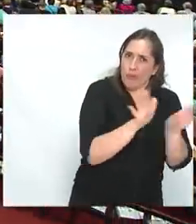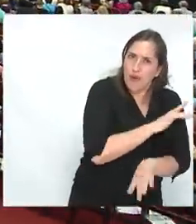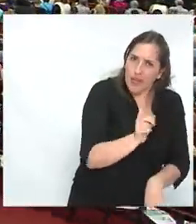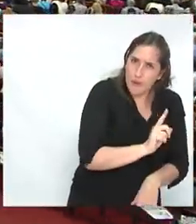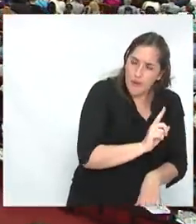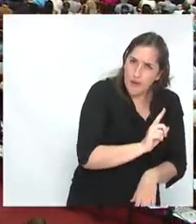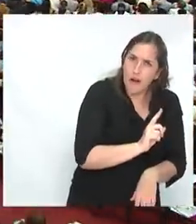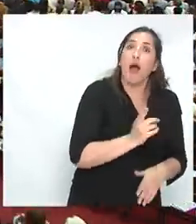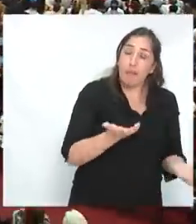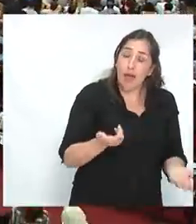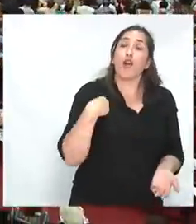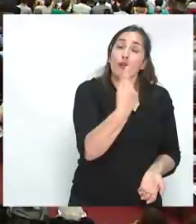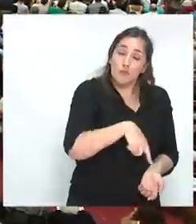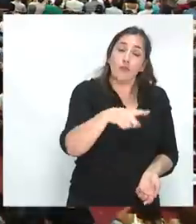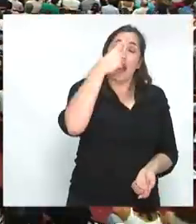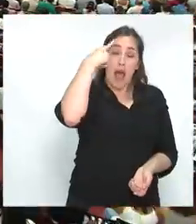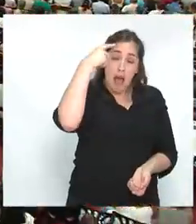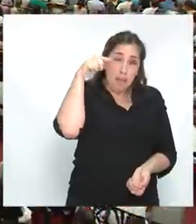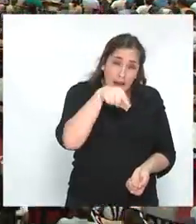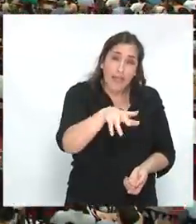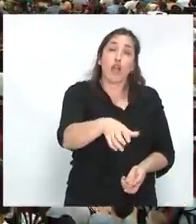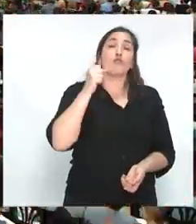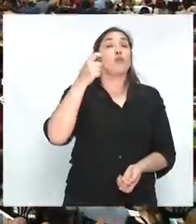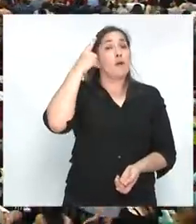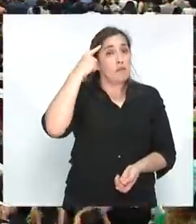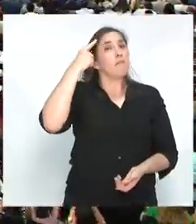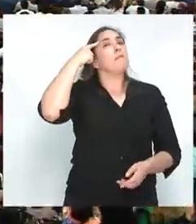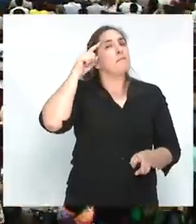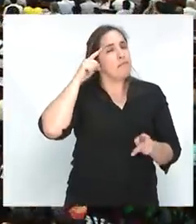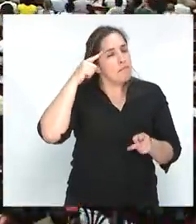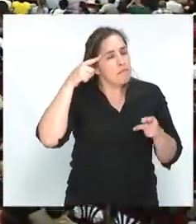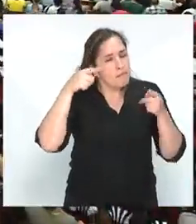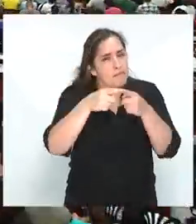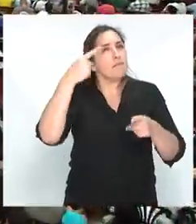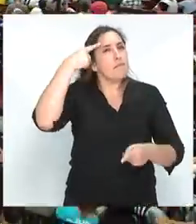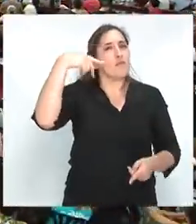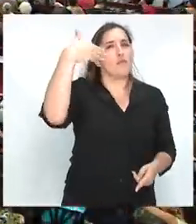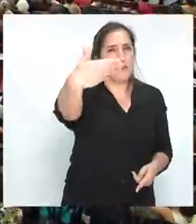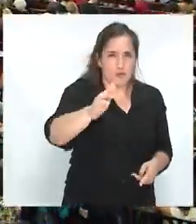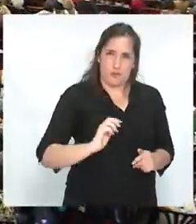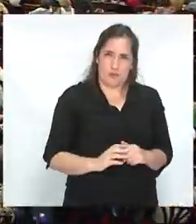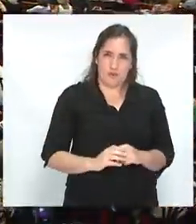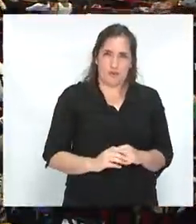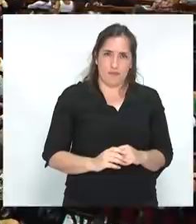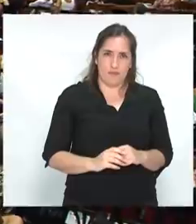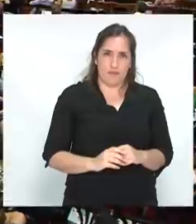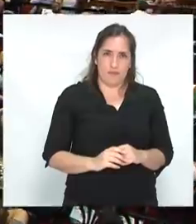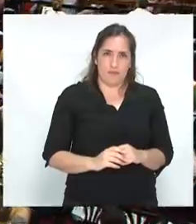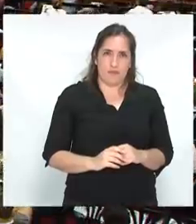pero ni modo, de eso aprendemos para mirar hacia el futuro. Un segundo elemento es